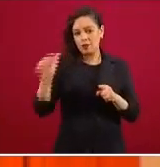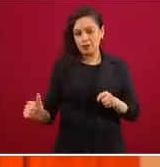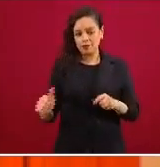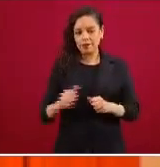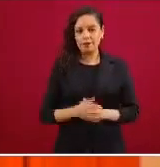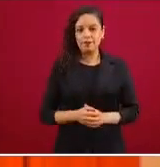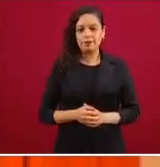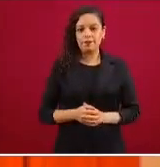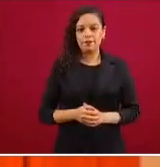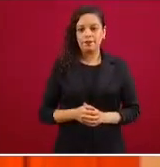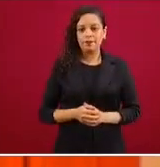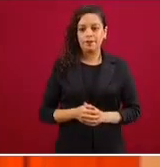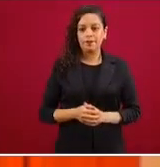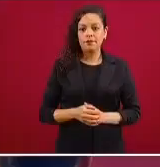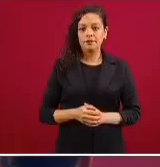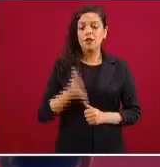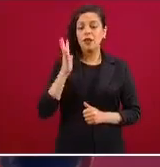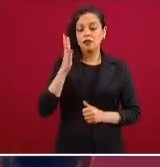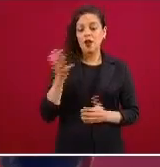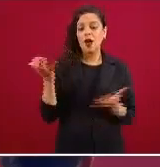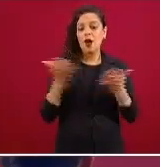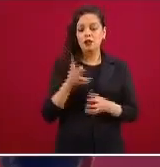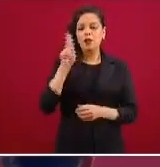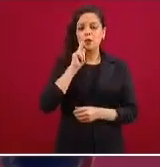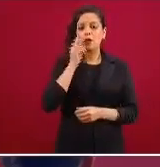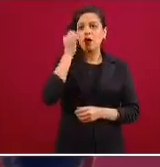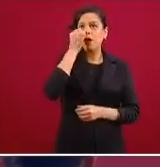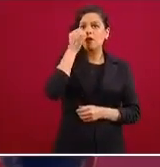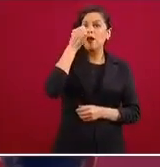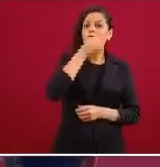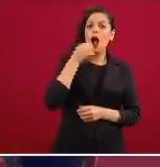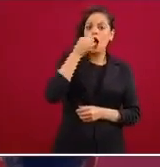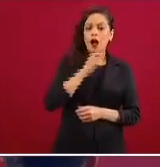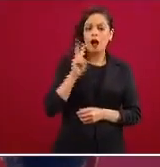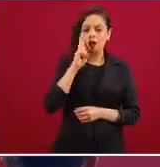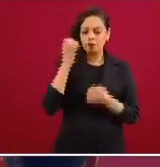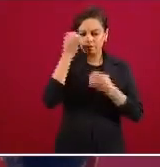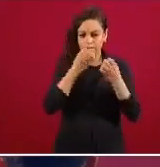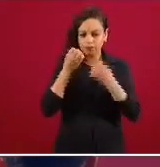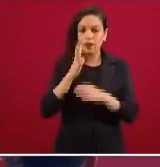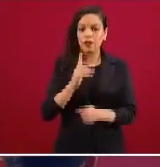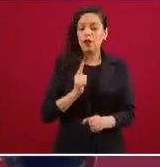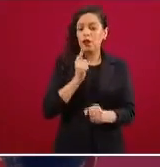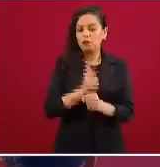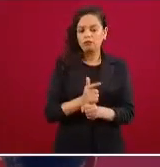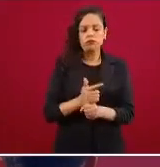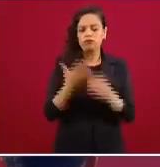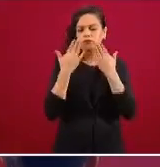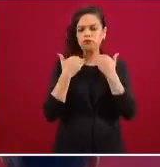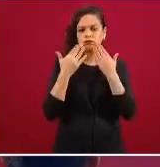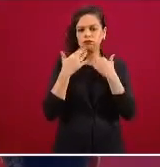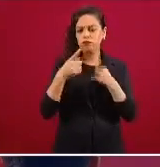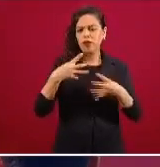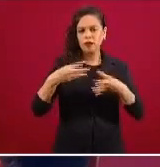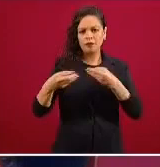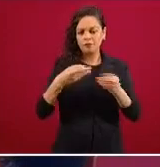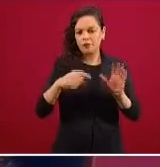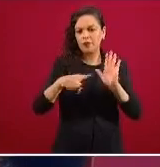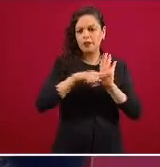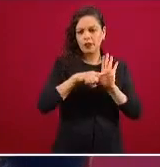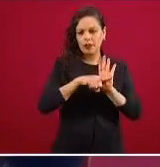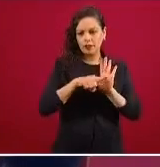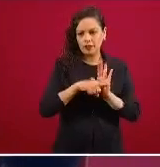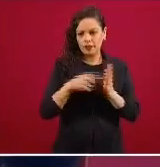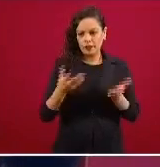registrado como negativos, es decir, se les hizo la prueba y se documentó que no tenían infección por el SARS-CoV-2, personas que tenían el síndrome